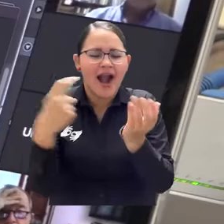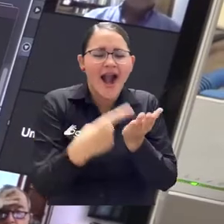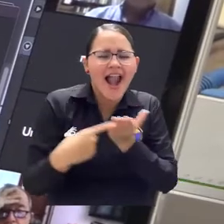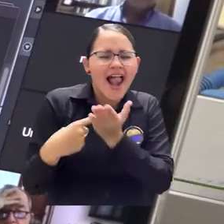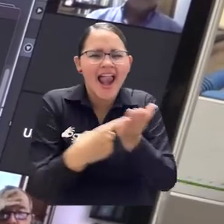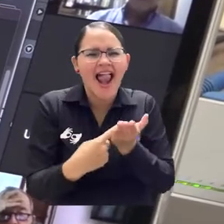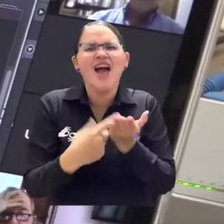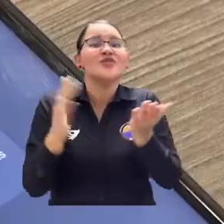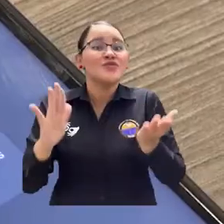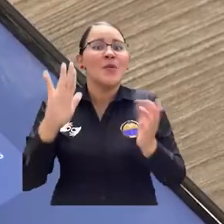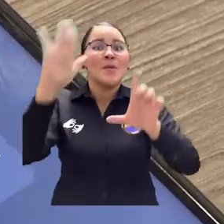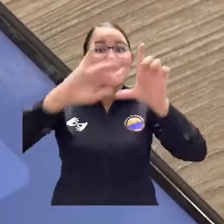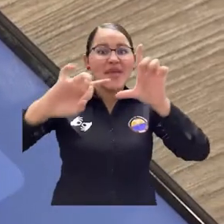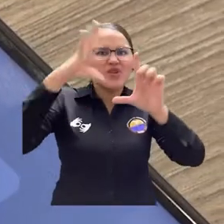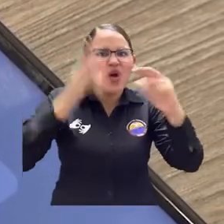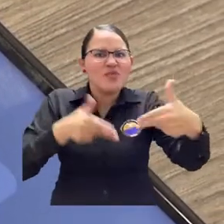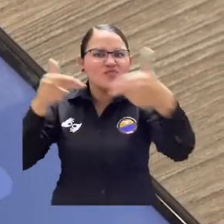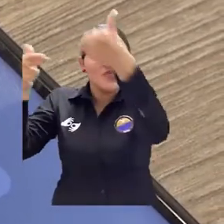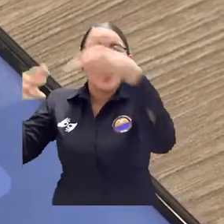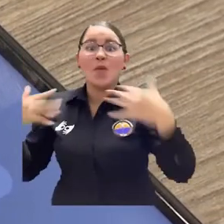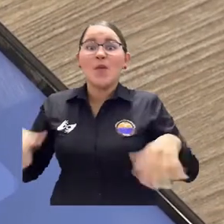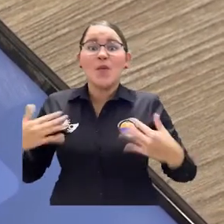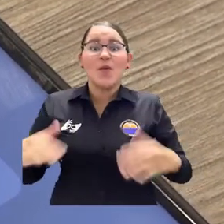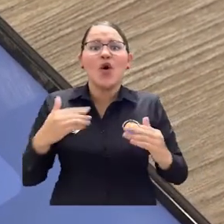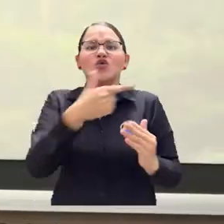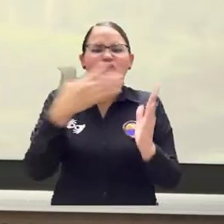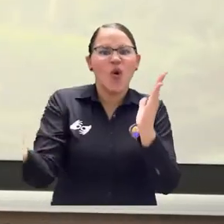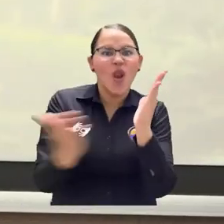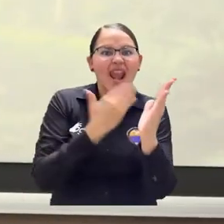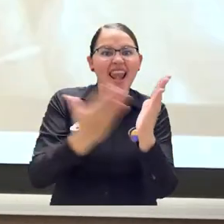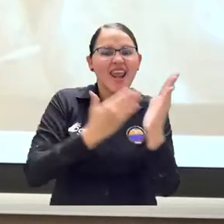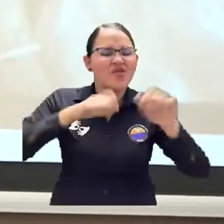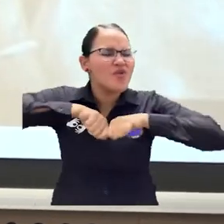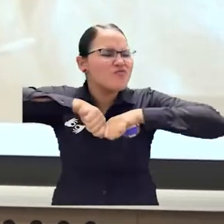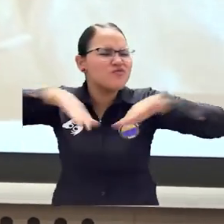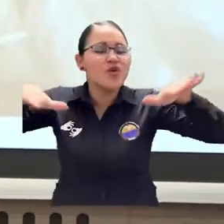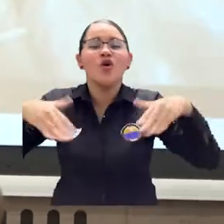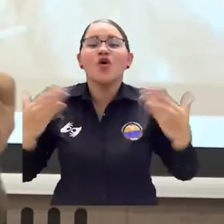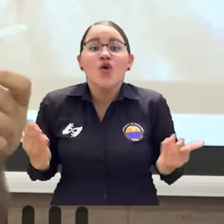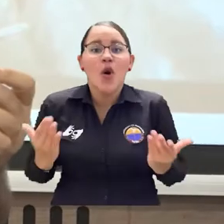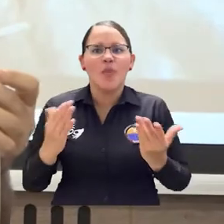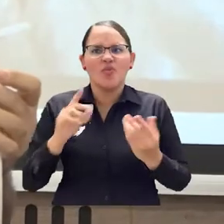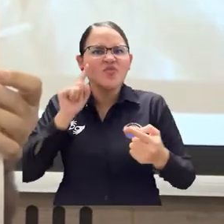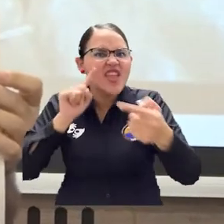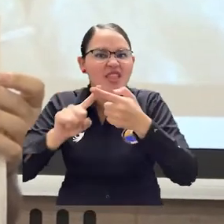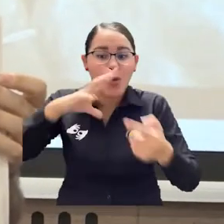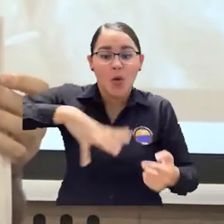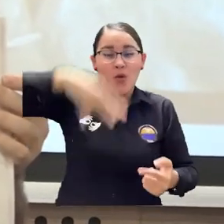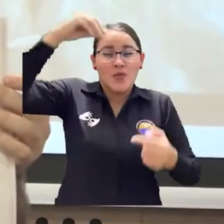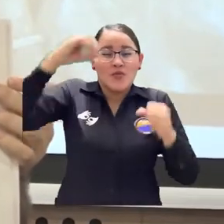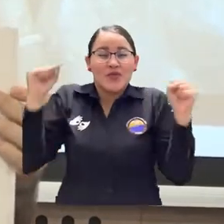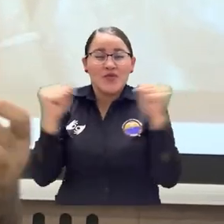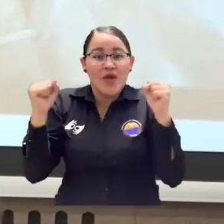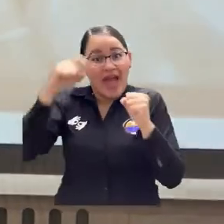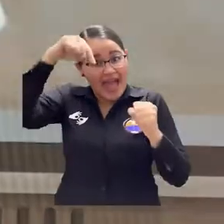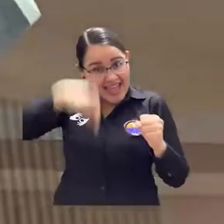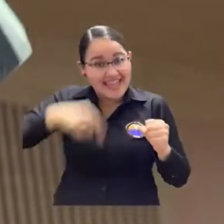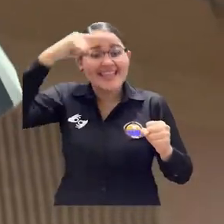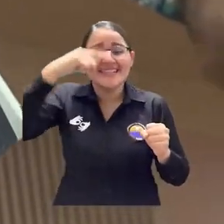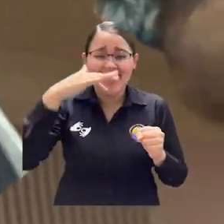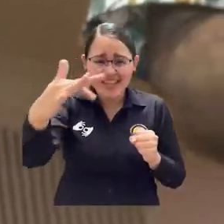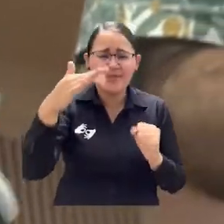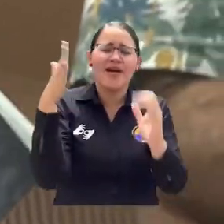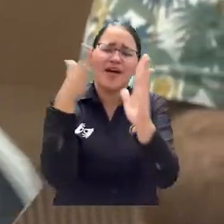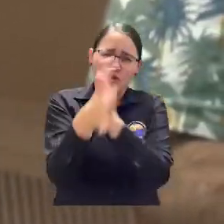plataformas virtuales, se llevó a cabo el lanzamiento del libro Viaje a la Sierra Nevada de Santa Marta, el cual es una